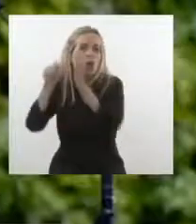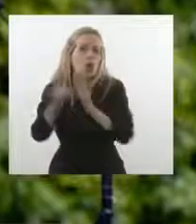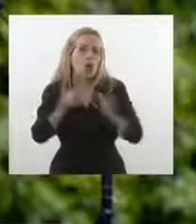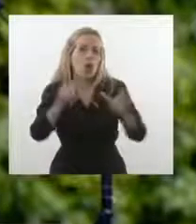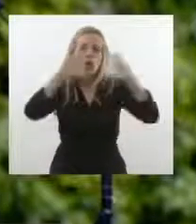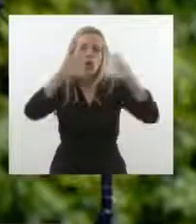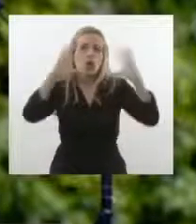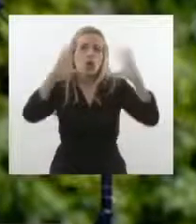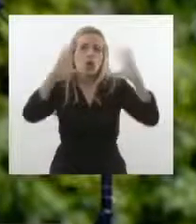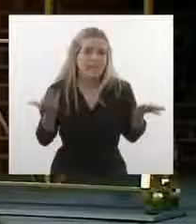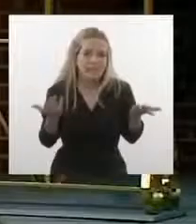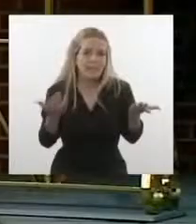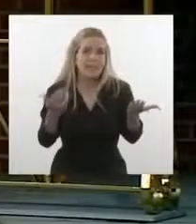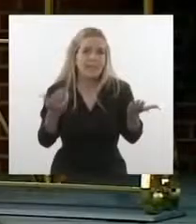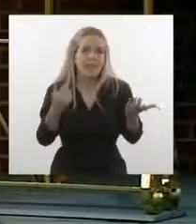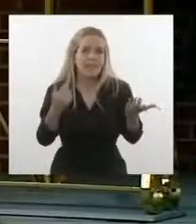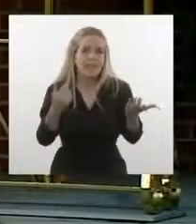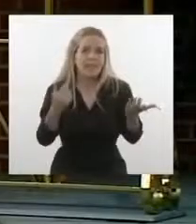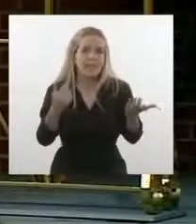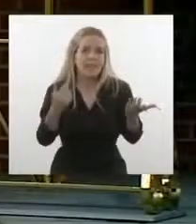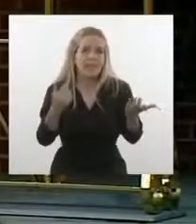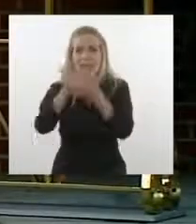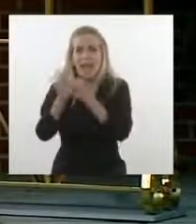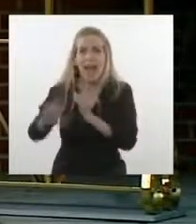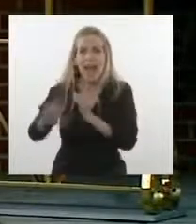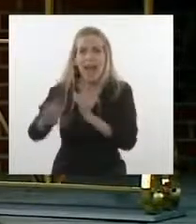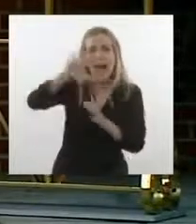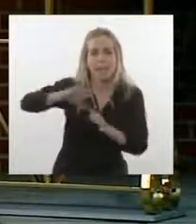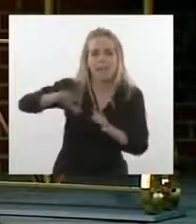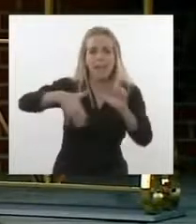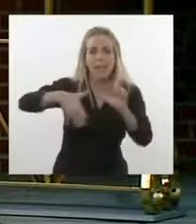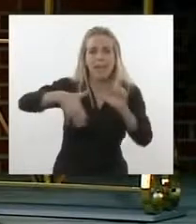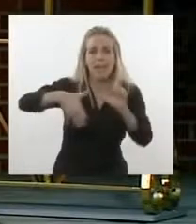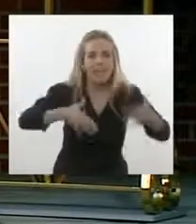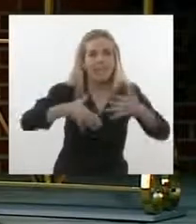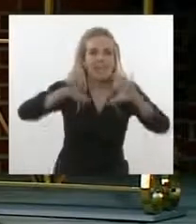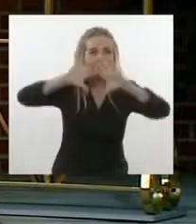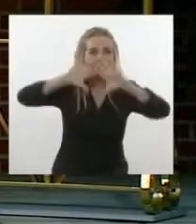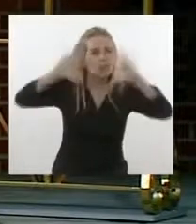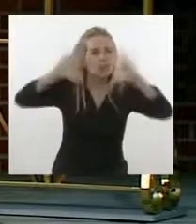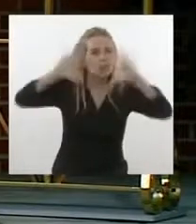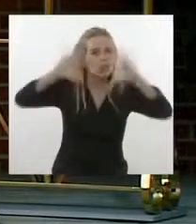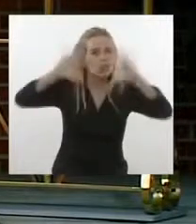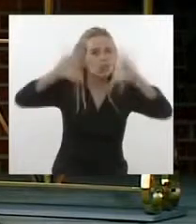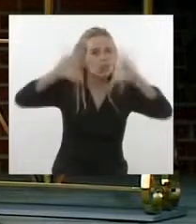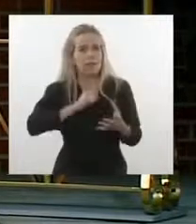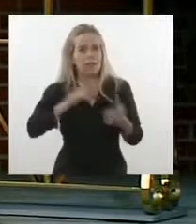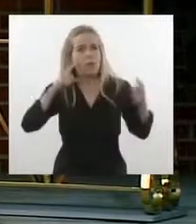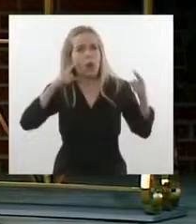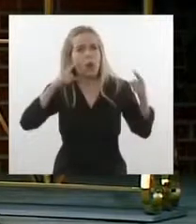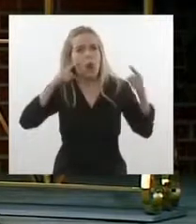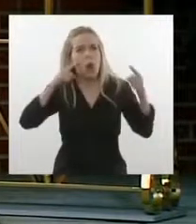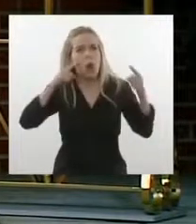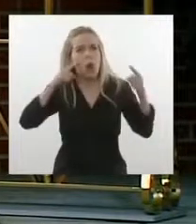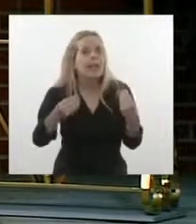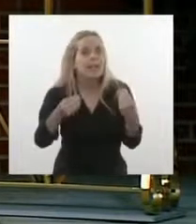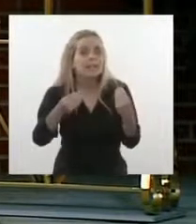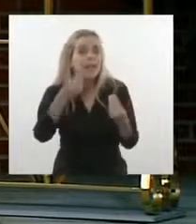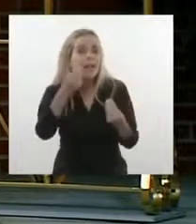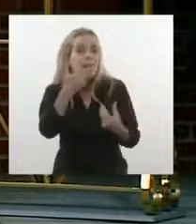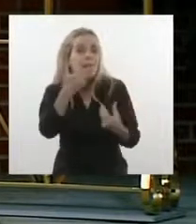Argentina, España, la Unión Europea, América Latina, el conjunto de la humanidad, un desafío enorme, y es hacer posible que la vacuna